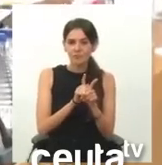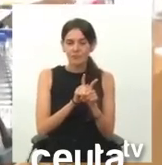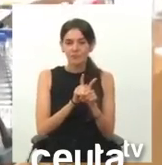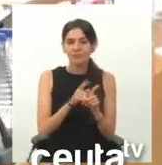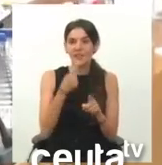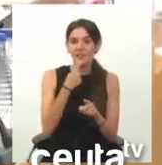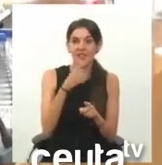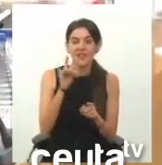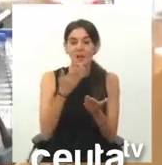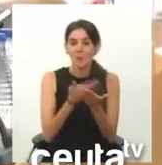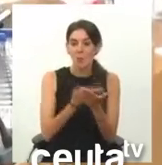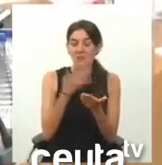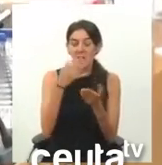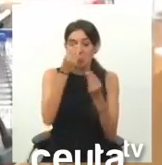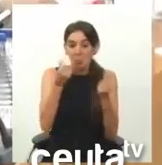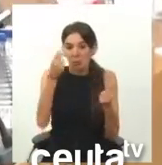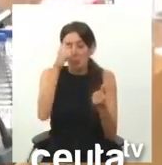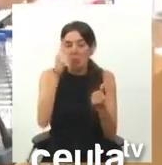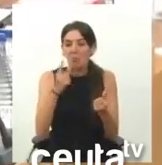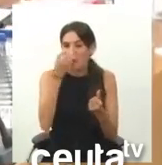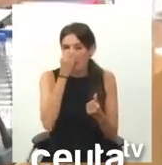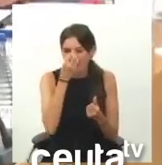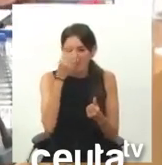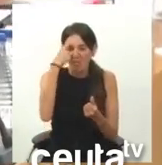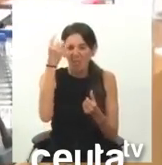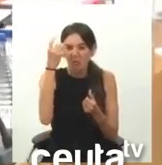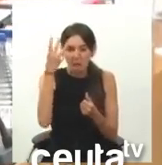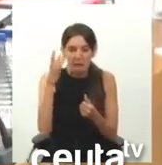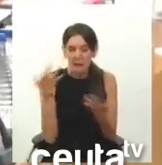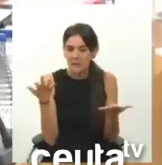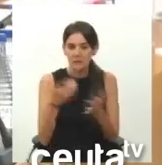Dice que estas propuestas que no tienen sentido, que son payasadas. Y, hombre,